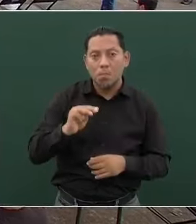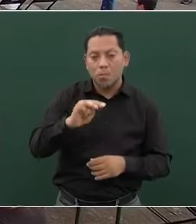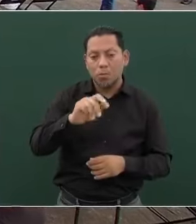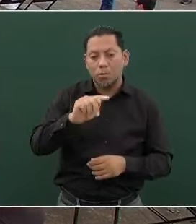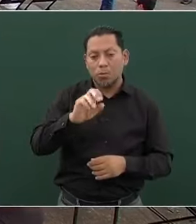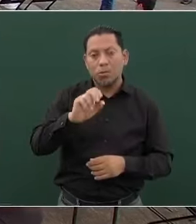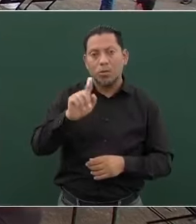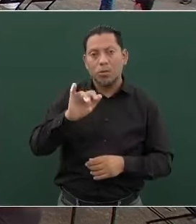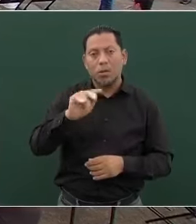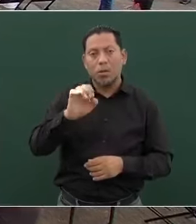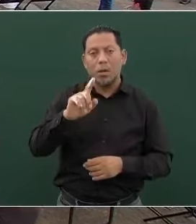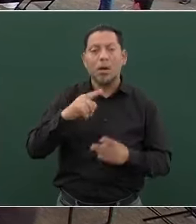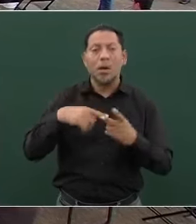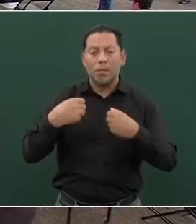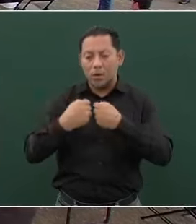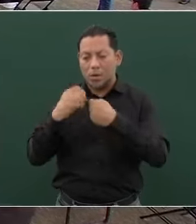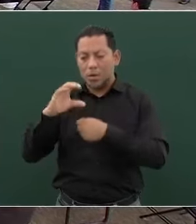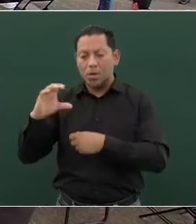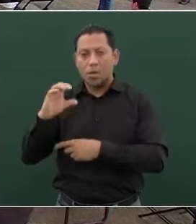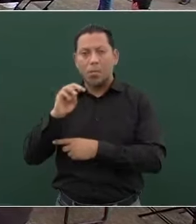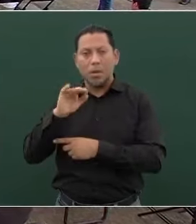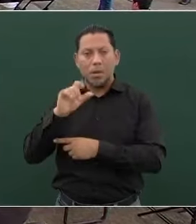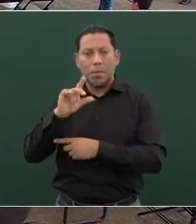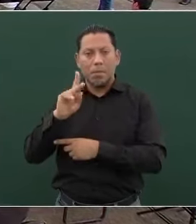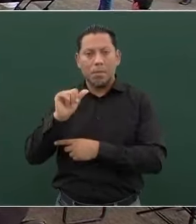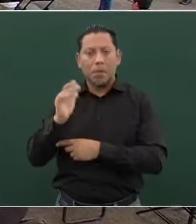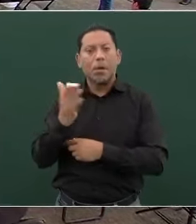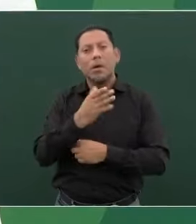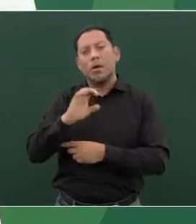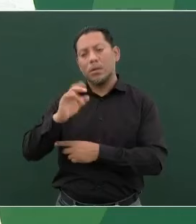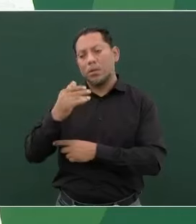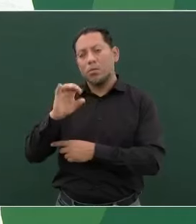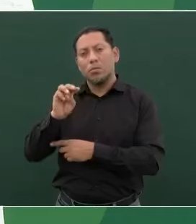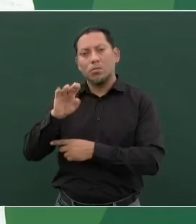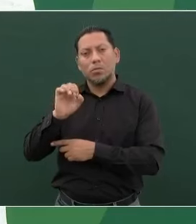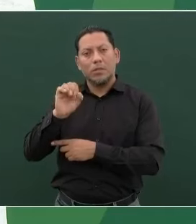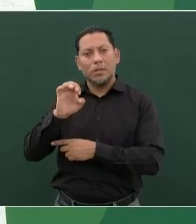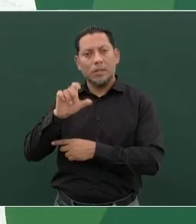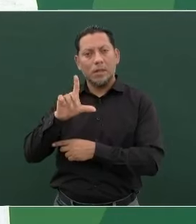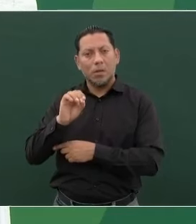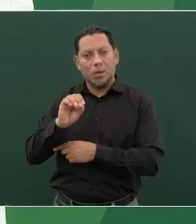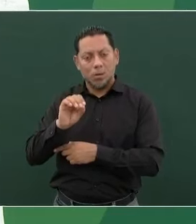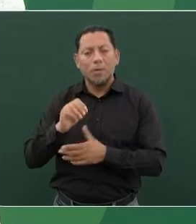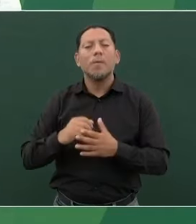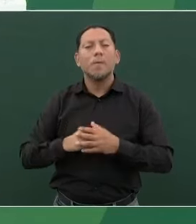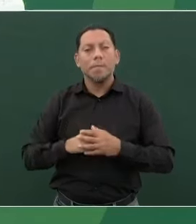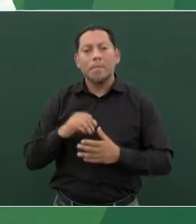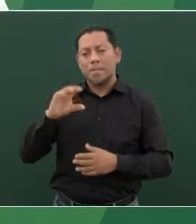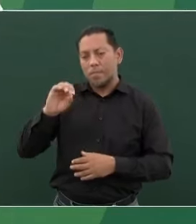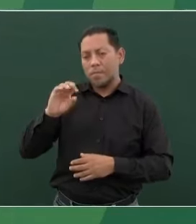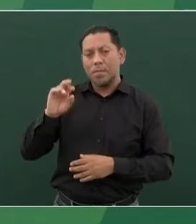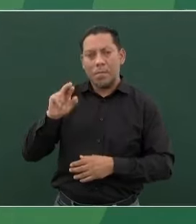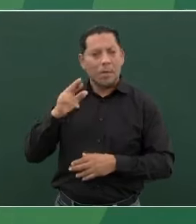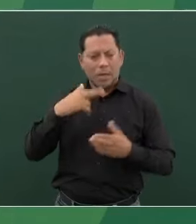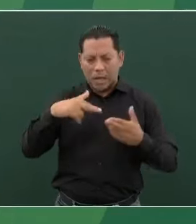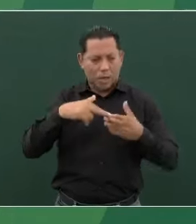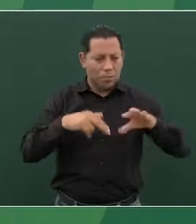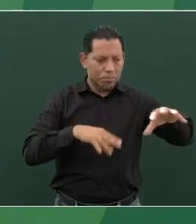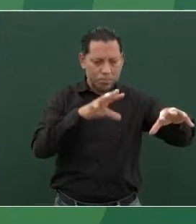frontera Comalapa, Chicomucelo, la Concordia, de esa región.